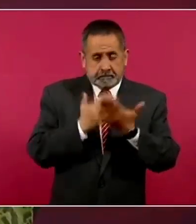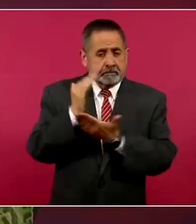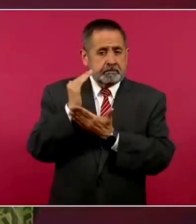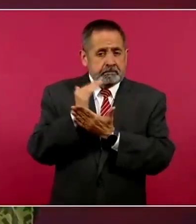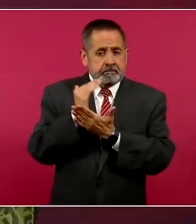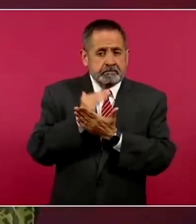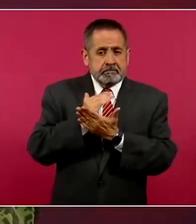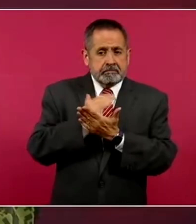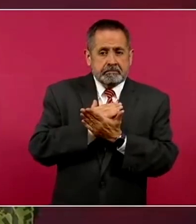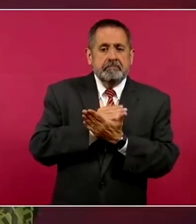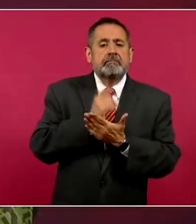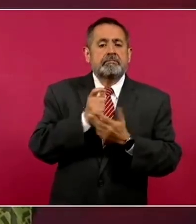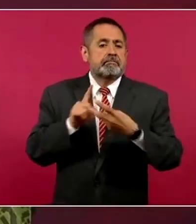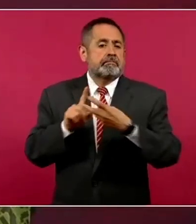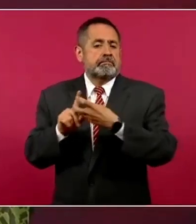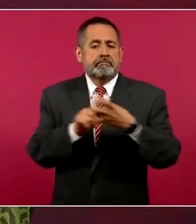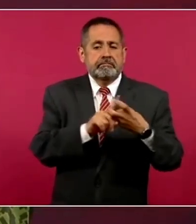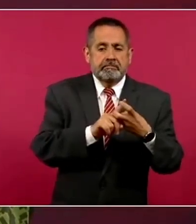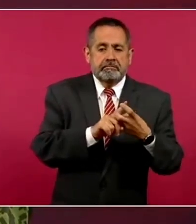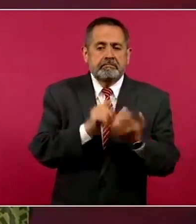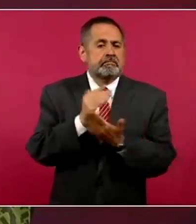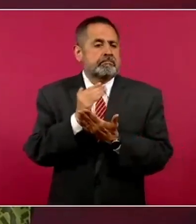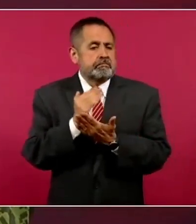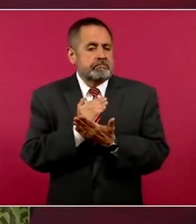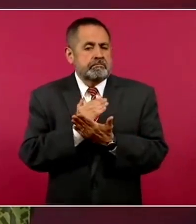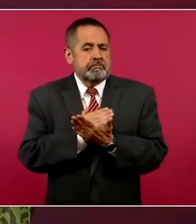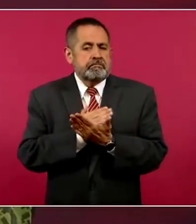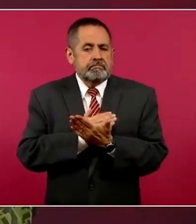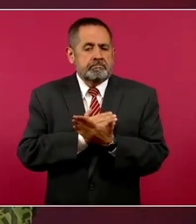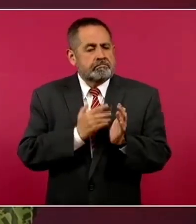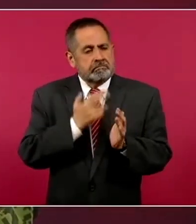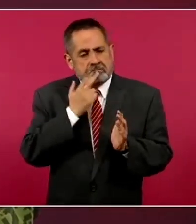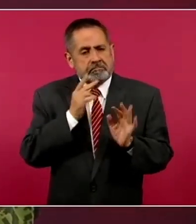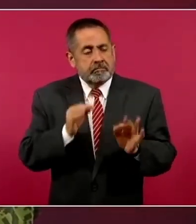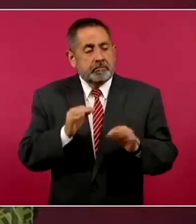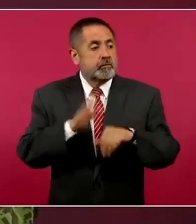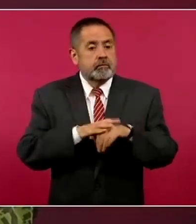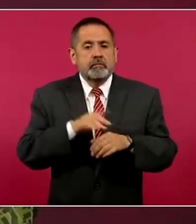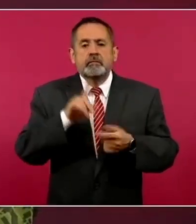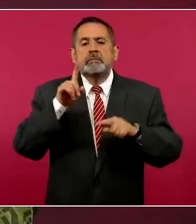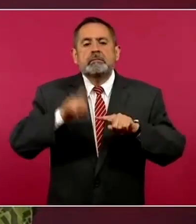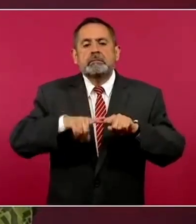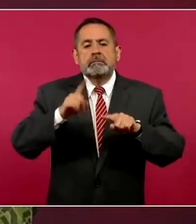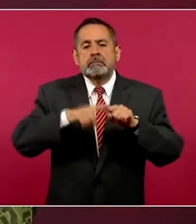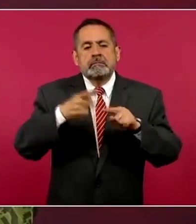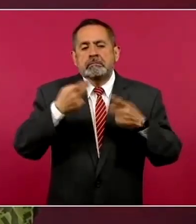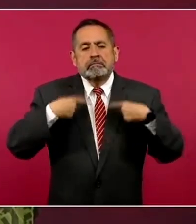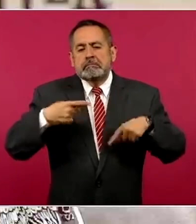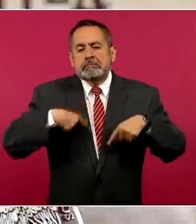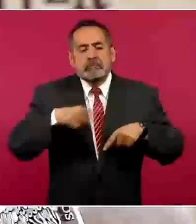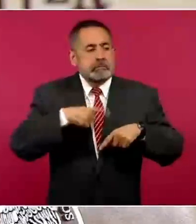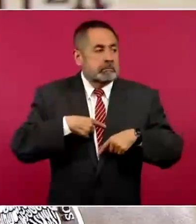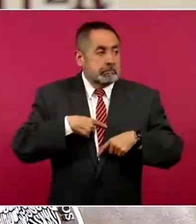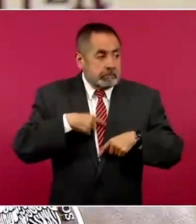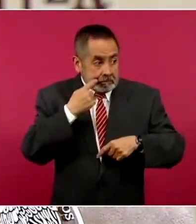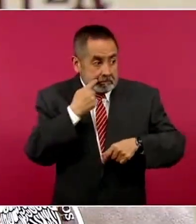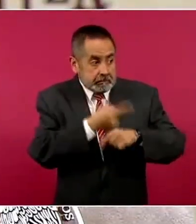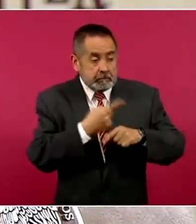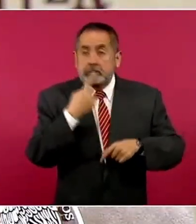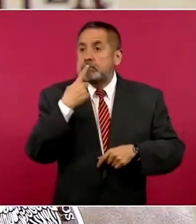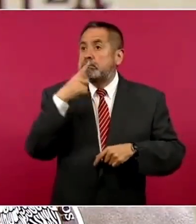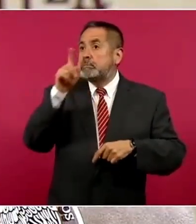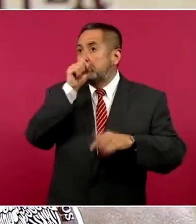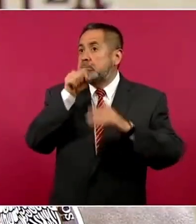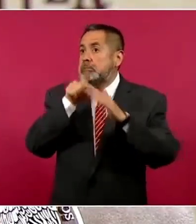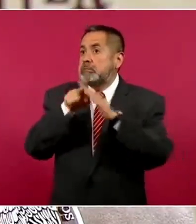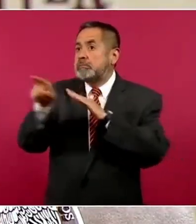es el secuestro y se debe a que hay una denuncia, a hay una información que se tiene por